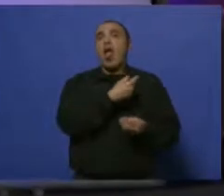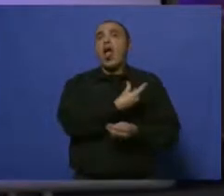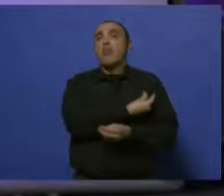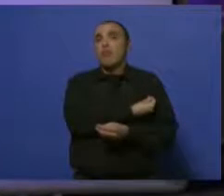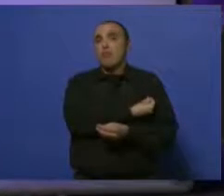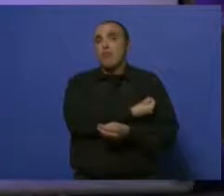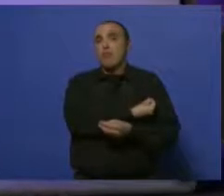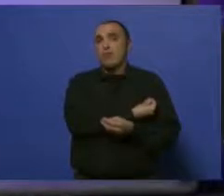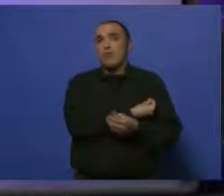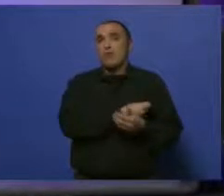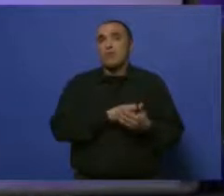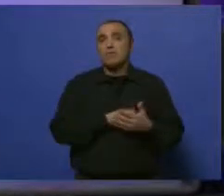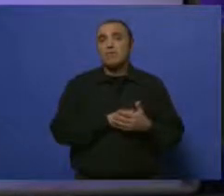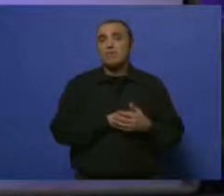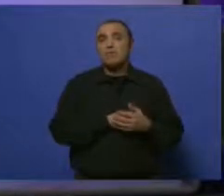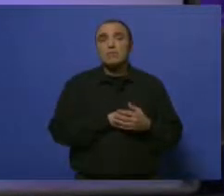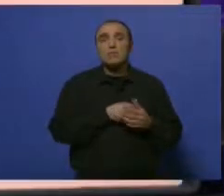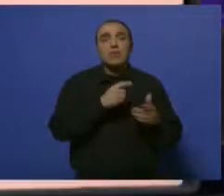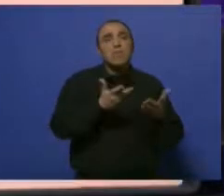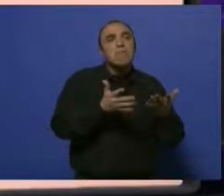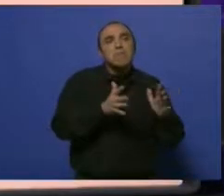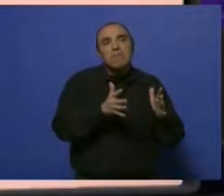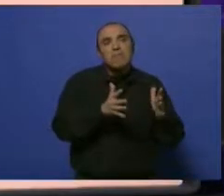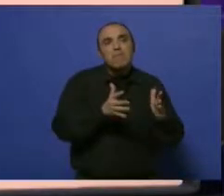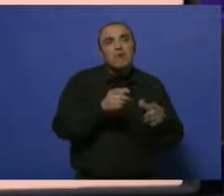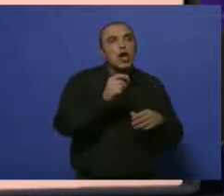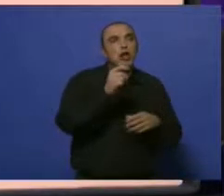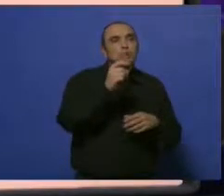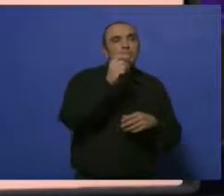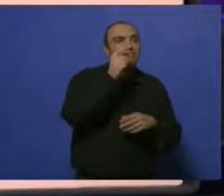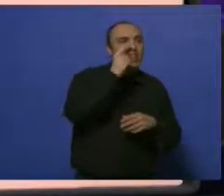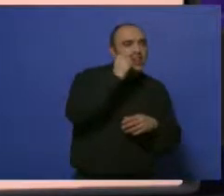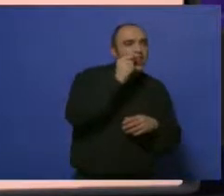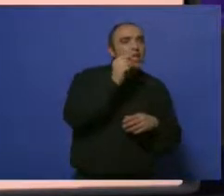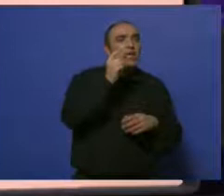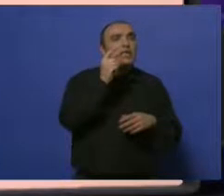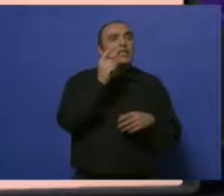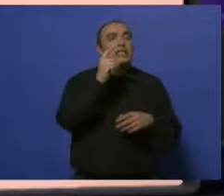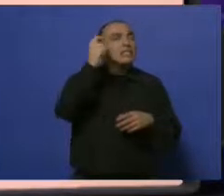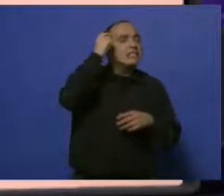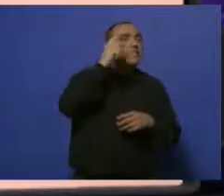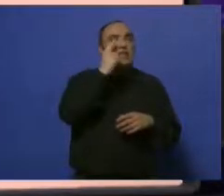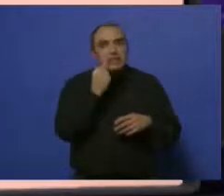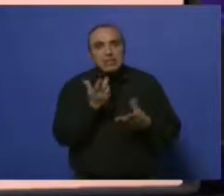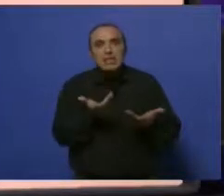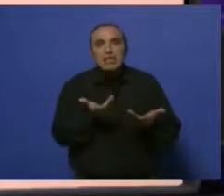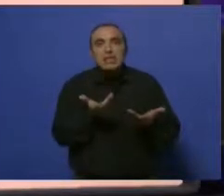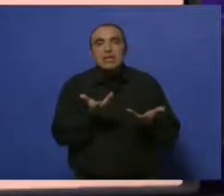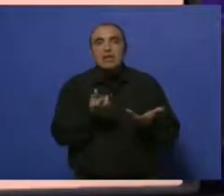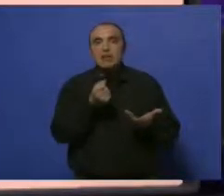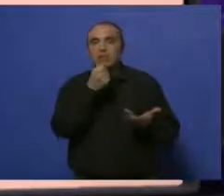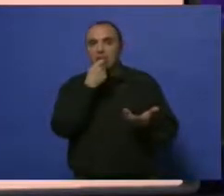indicado que son de 10 días. Con 24 horas de antibiótico, los chicos dejan de contagiar y nosotros,